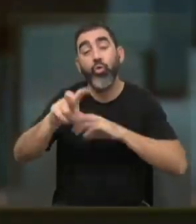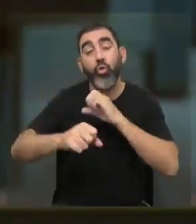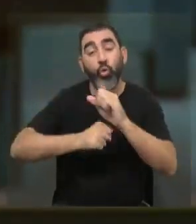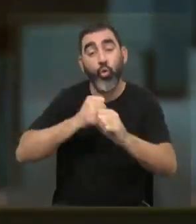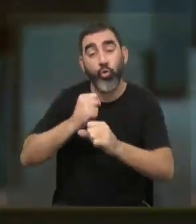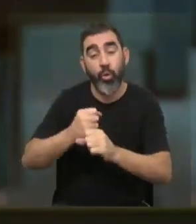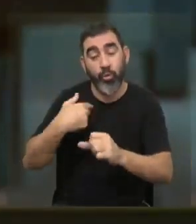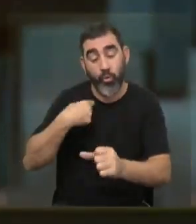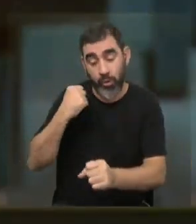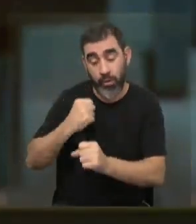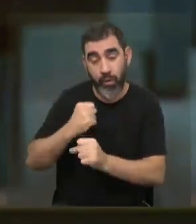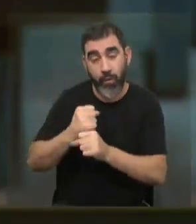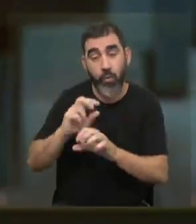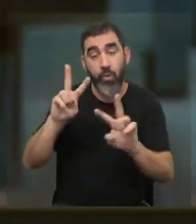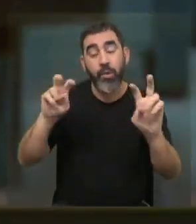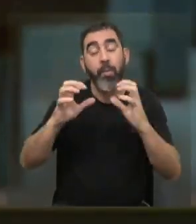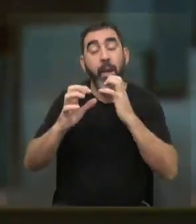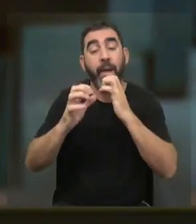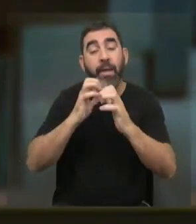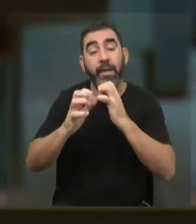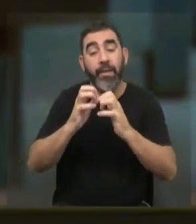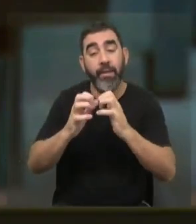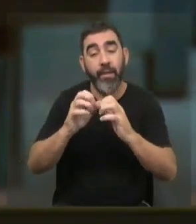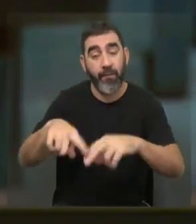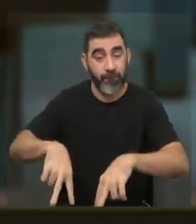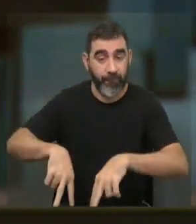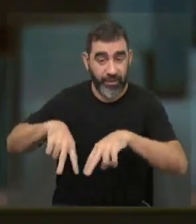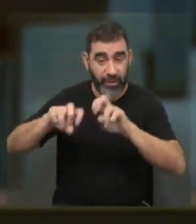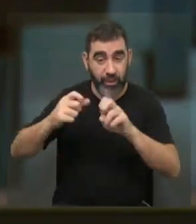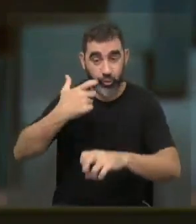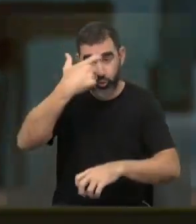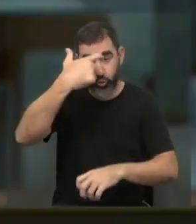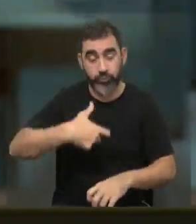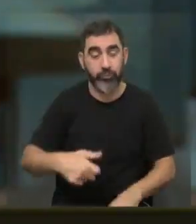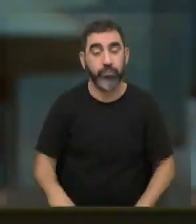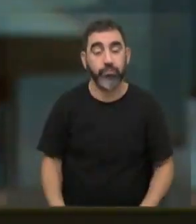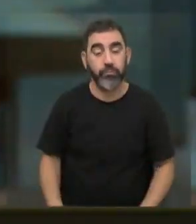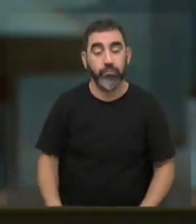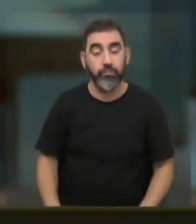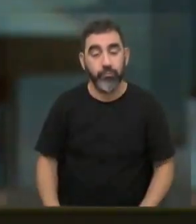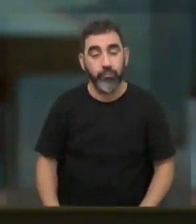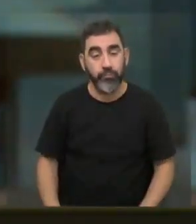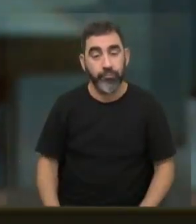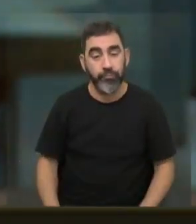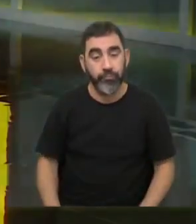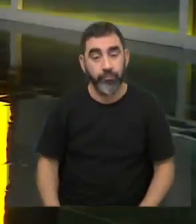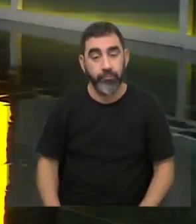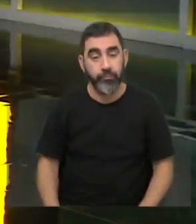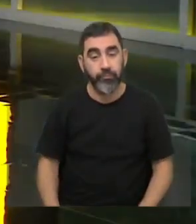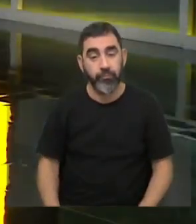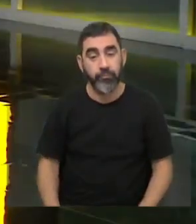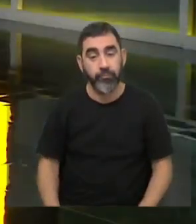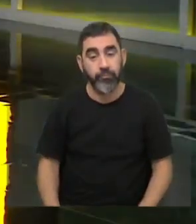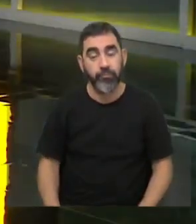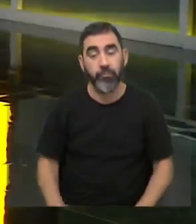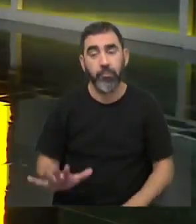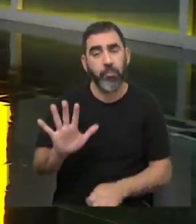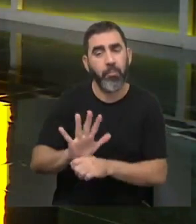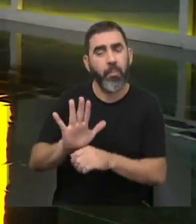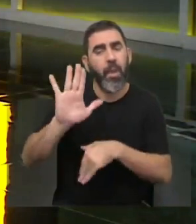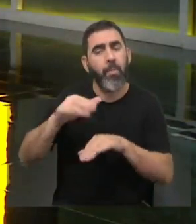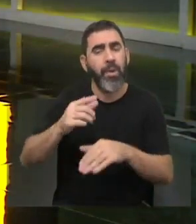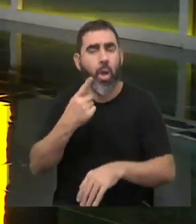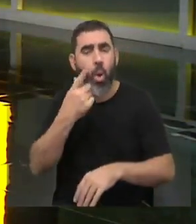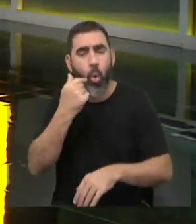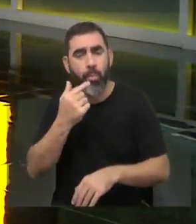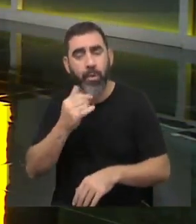vengo trabajando en el sector energético, en la parte de investigación. Sin embargo, con una mirada externa, quienes estamos afuera, que lo vemos como un sector masculinizado, ¿es